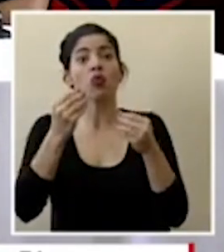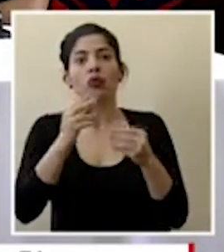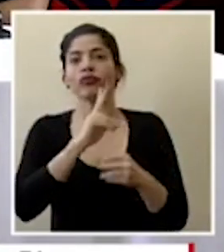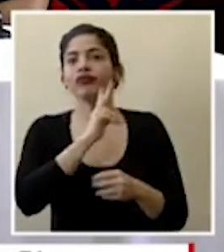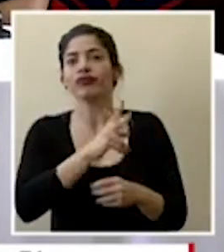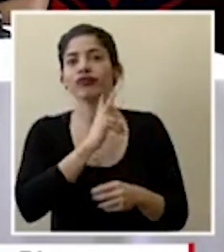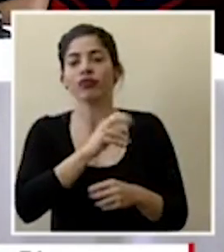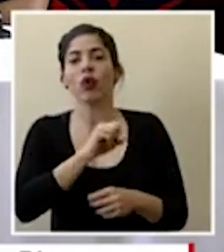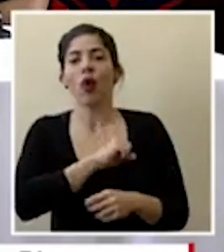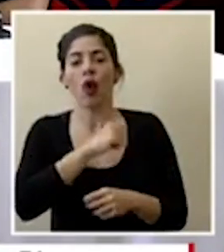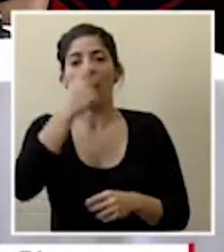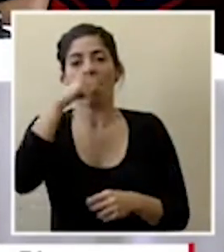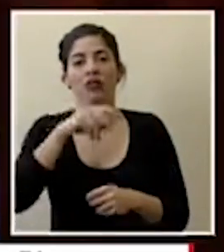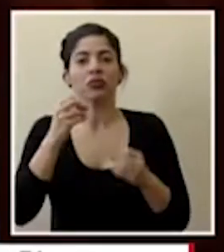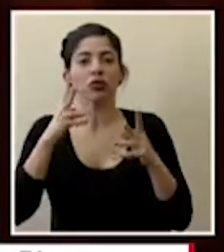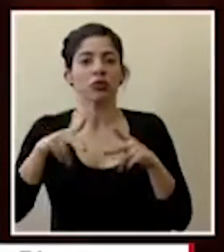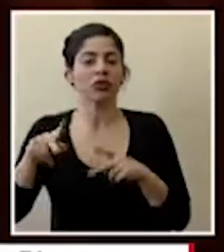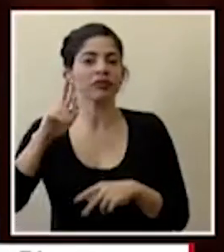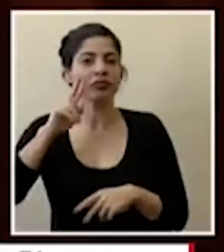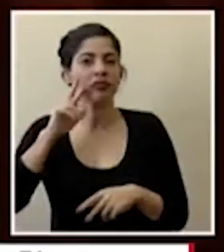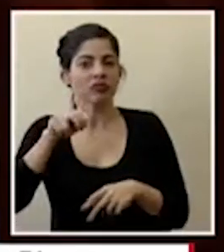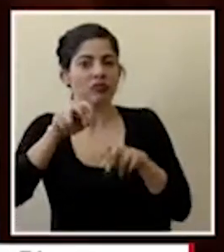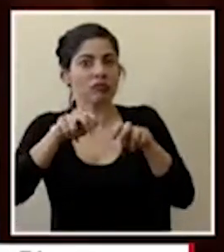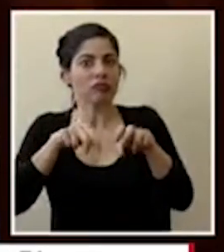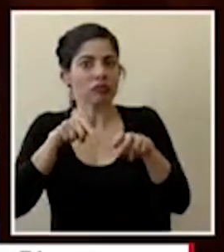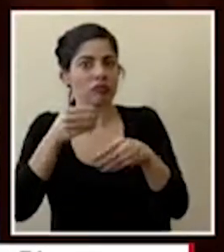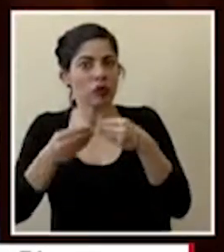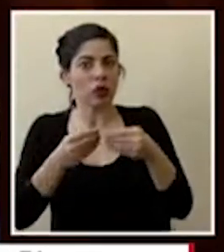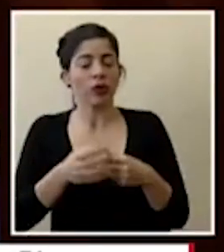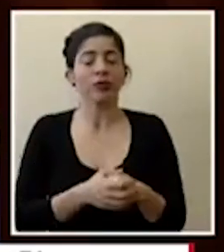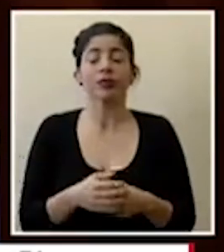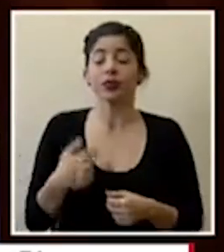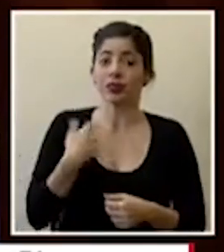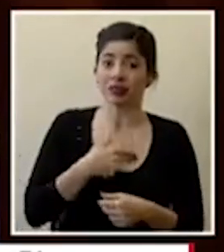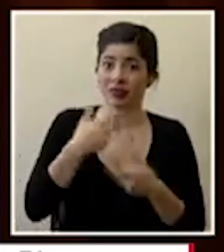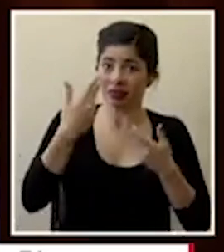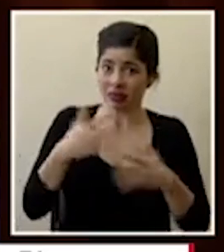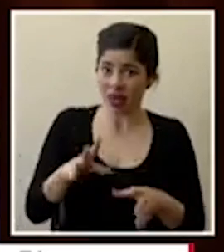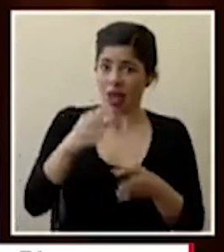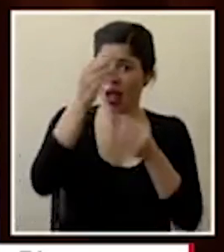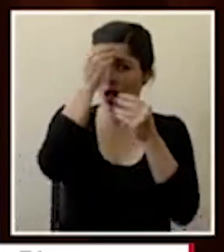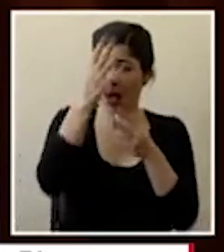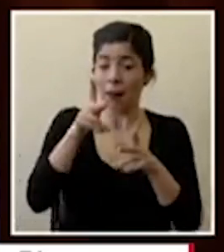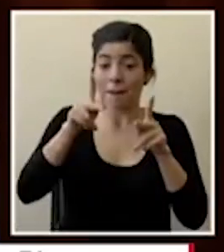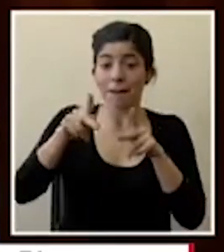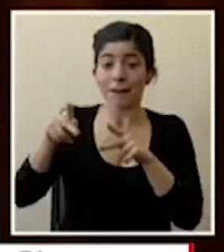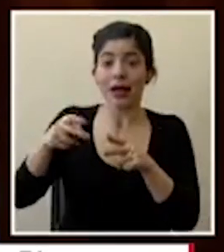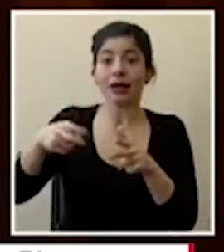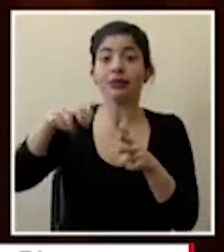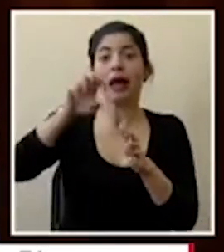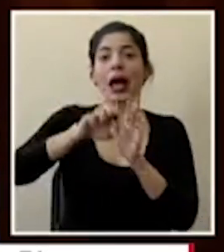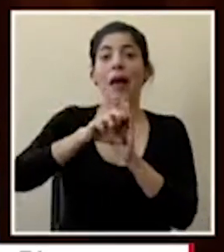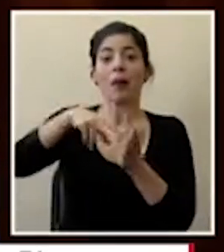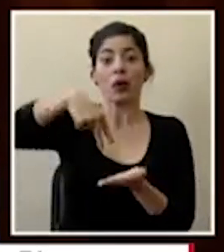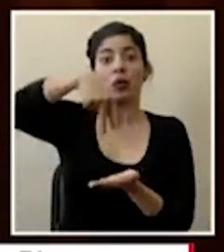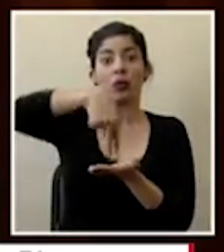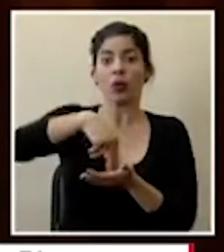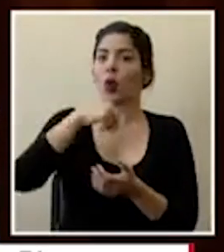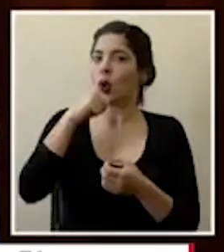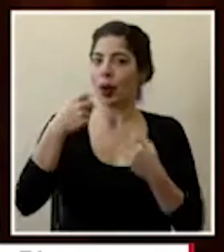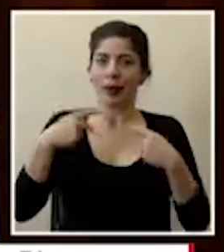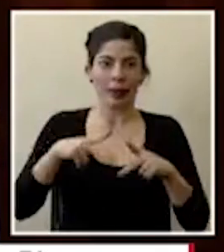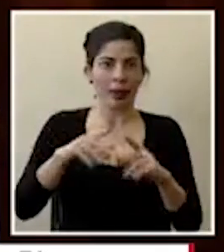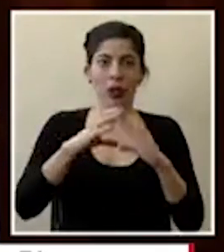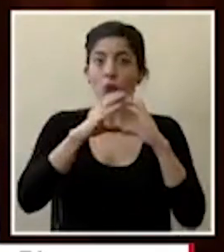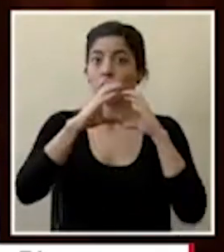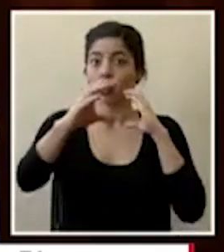protocolos de tos y estornudo bueno recordemos ya le hemos indicado los que son pasajeros por ejemplo de pie nos están permitiendo